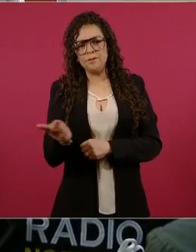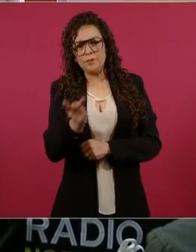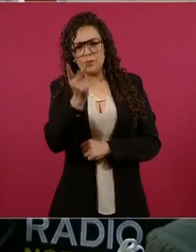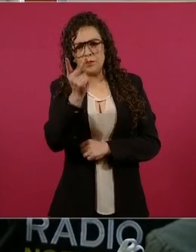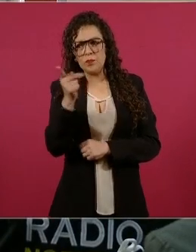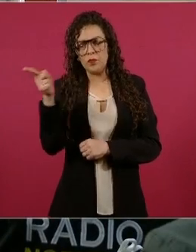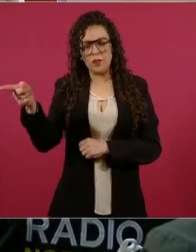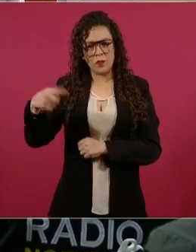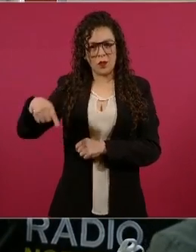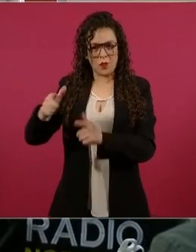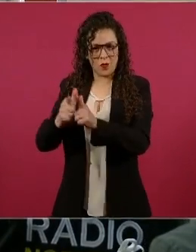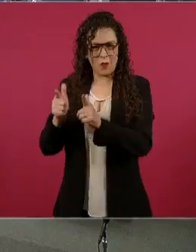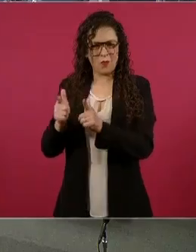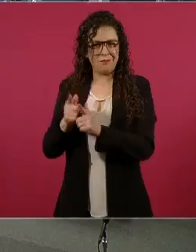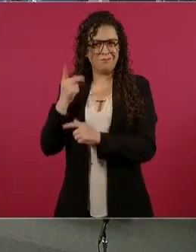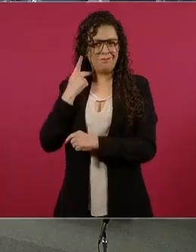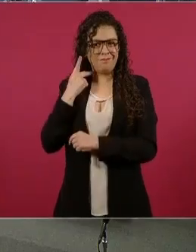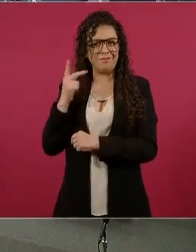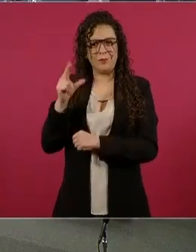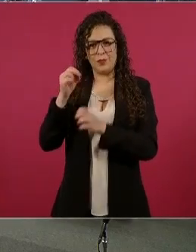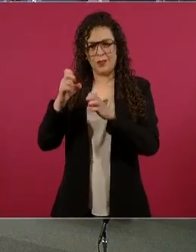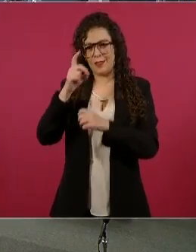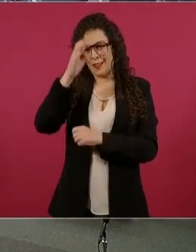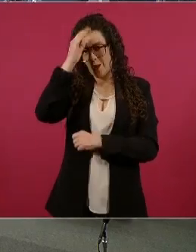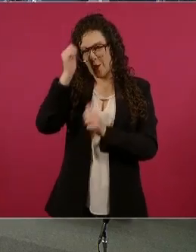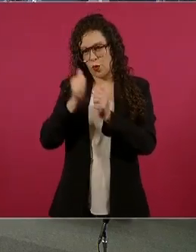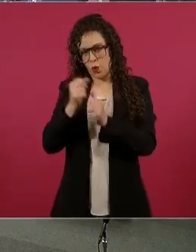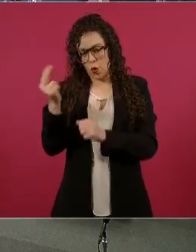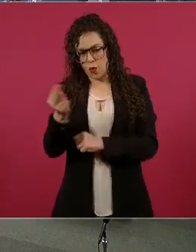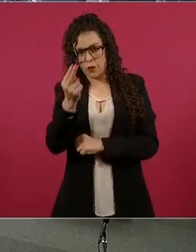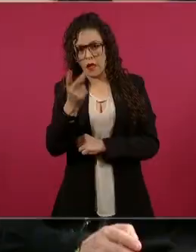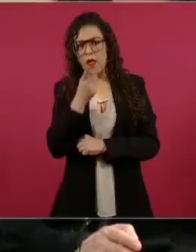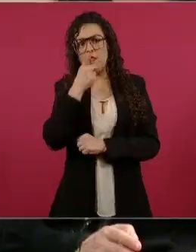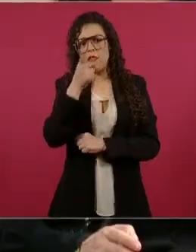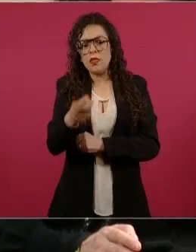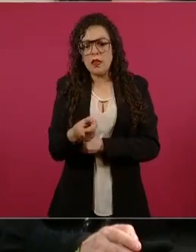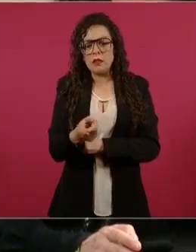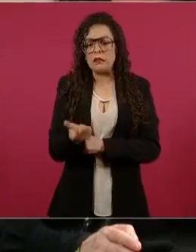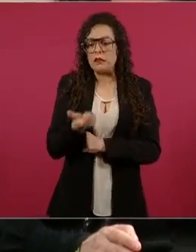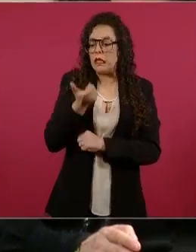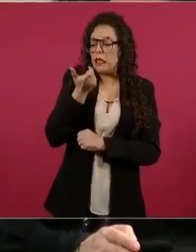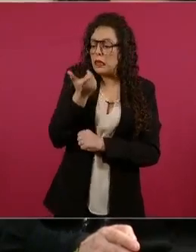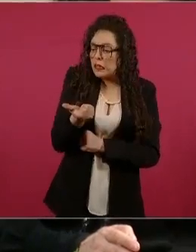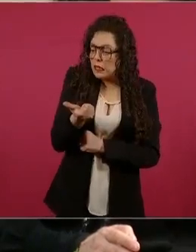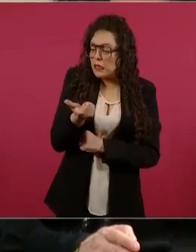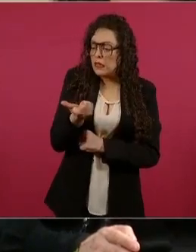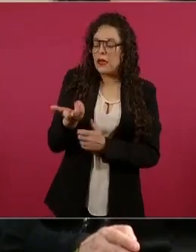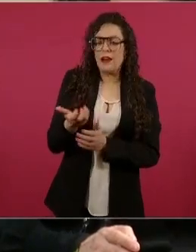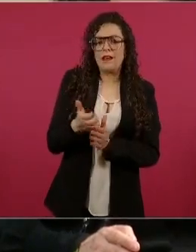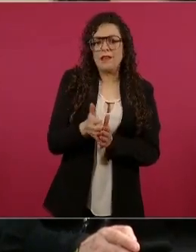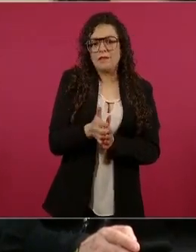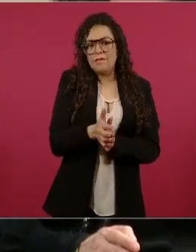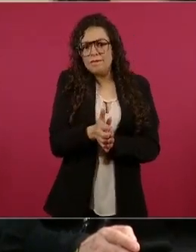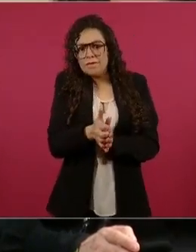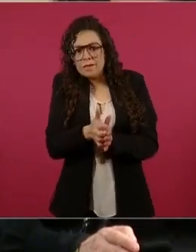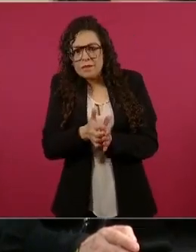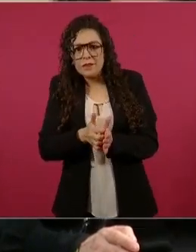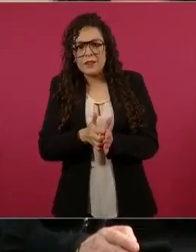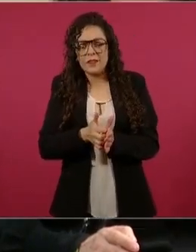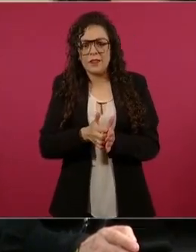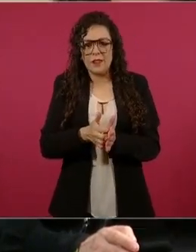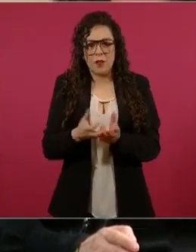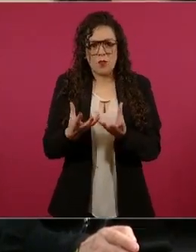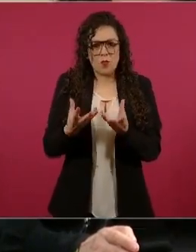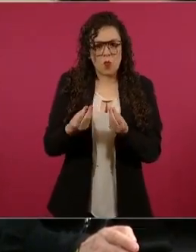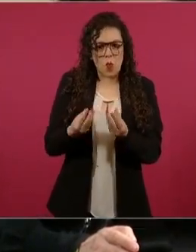administración le dejaría las siguientes finanzas demasiado ajustadas, sobre todo en la cuestión del déficit autorizado para este